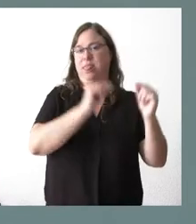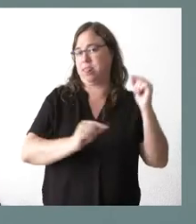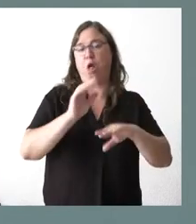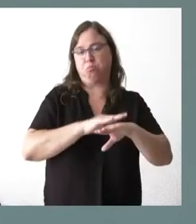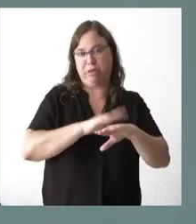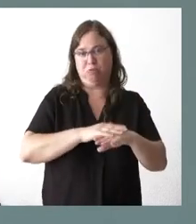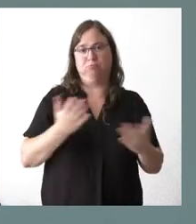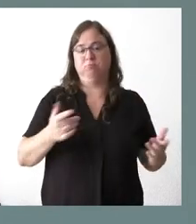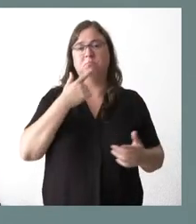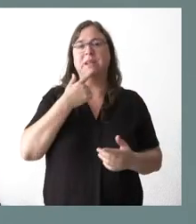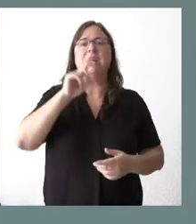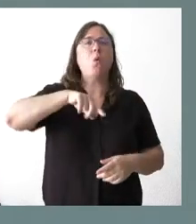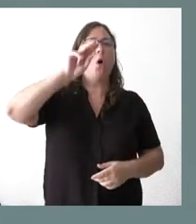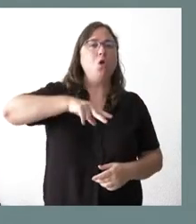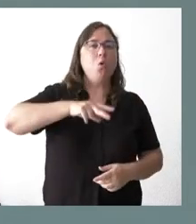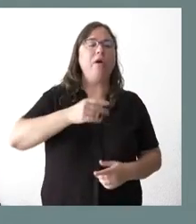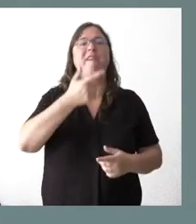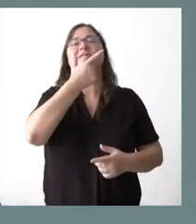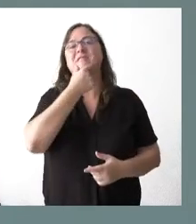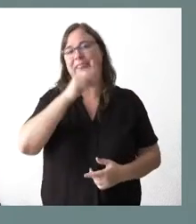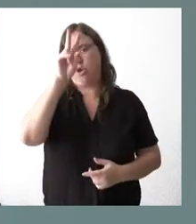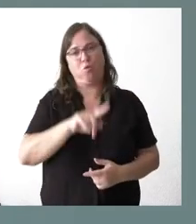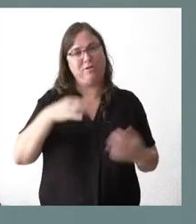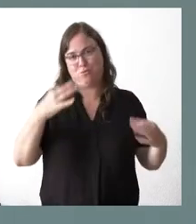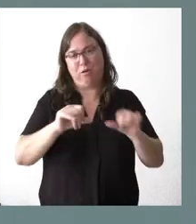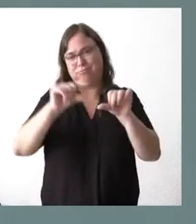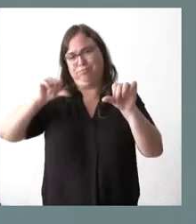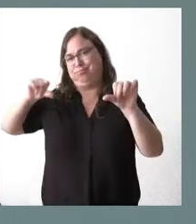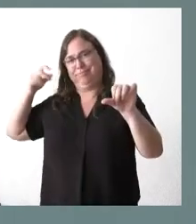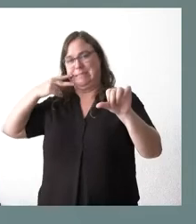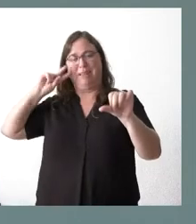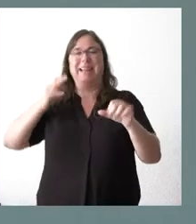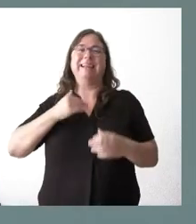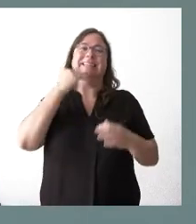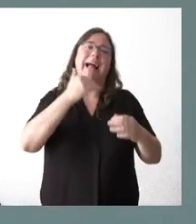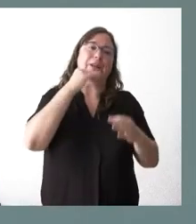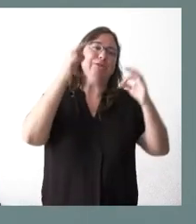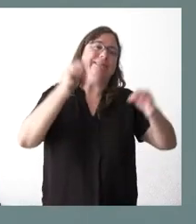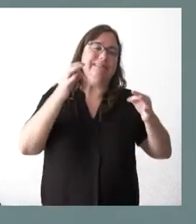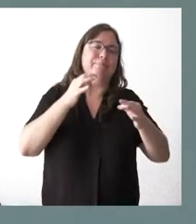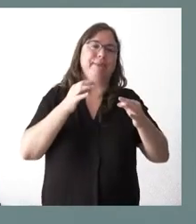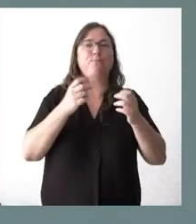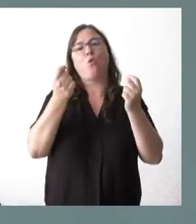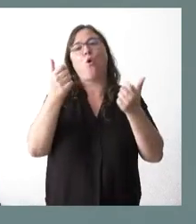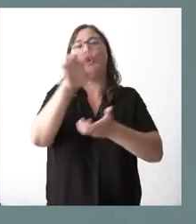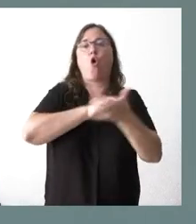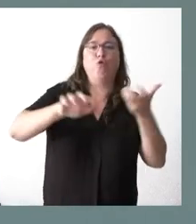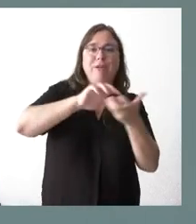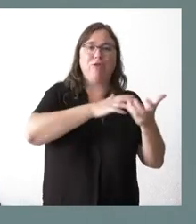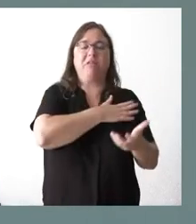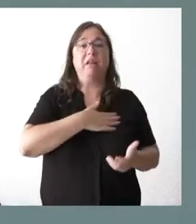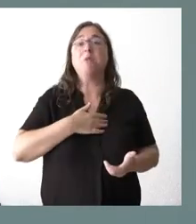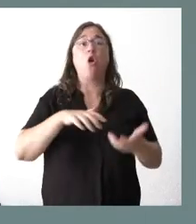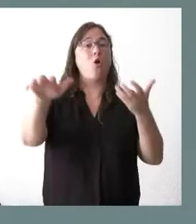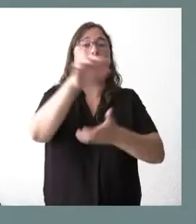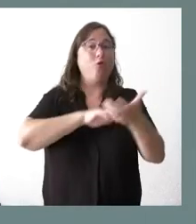por tanto, nunca hacer un presupuesto sencillo. Se lo digo por la experiencia y siempre se tiene algún tipo de conflicto con todos los consejeros, pero esos conflictos